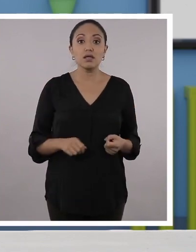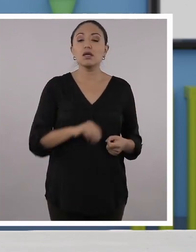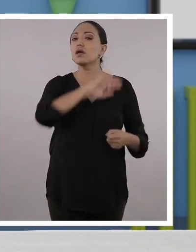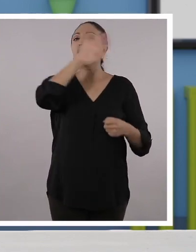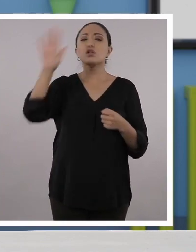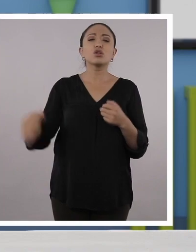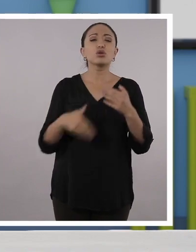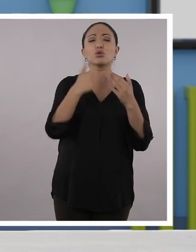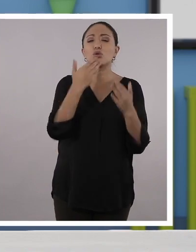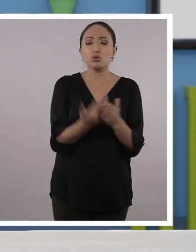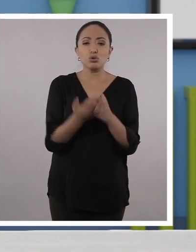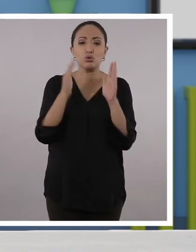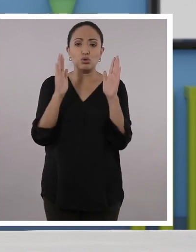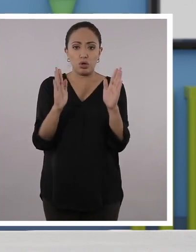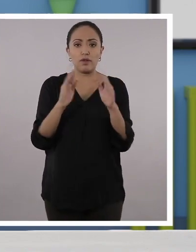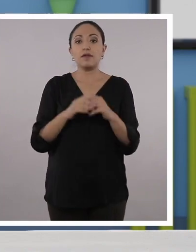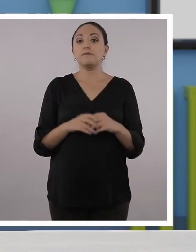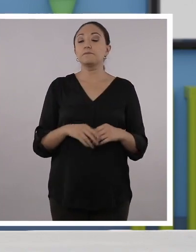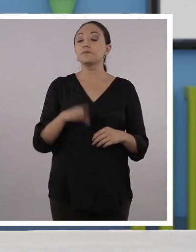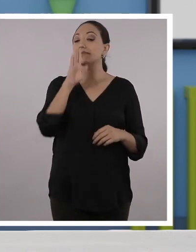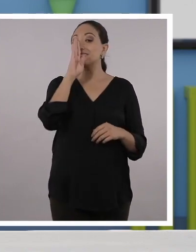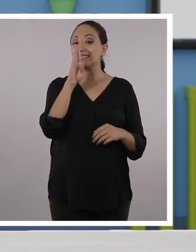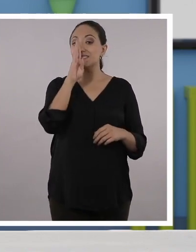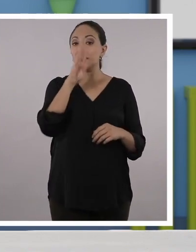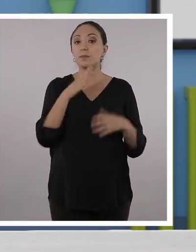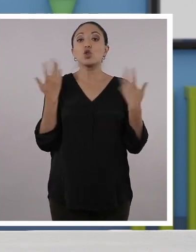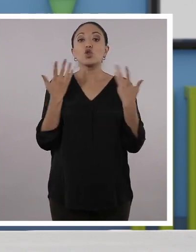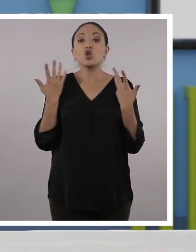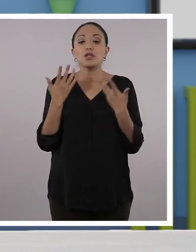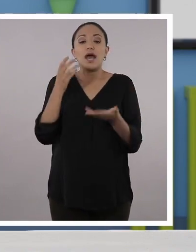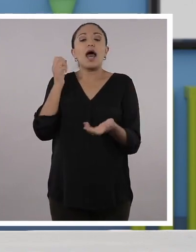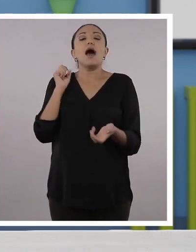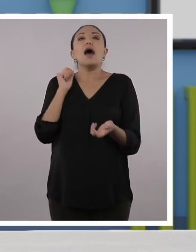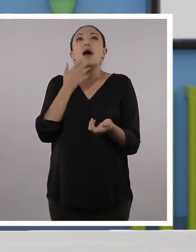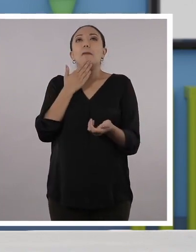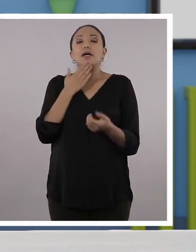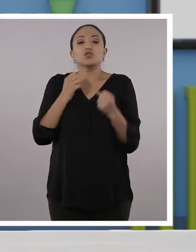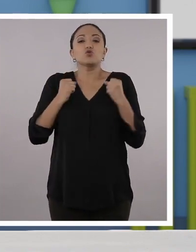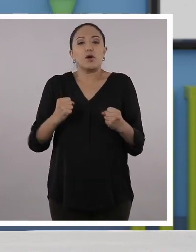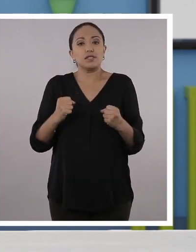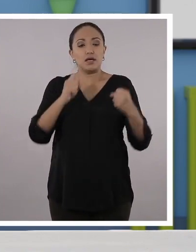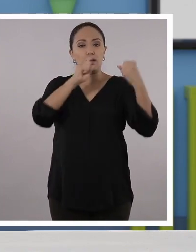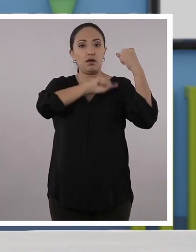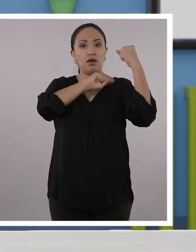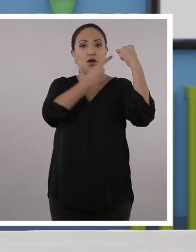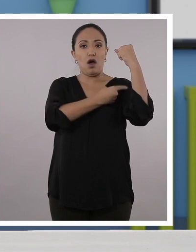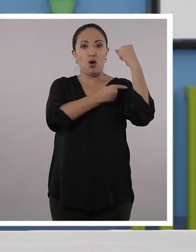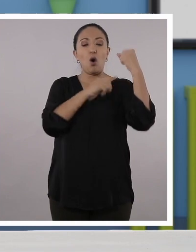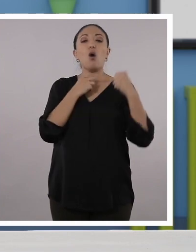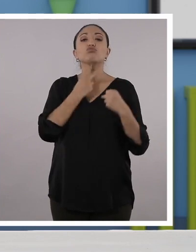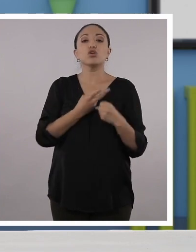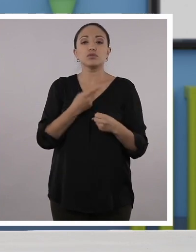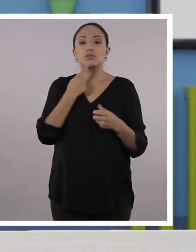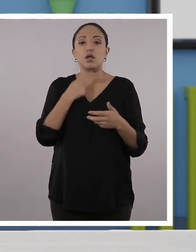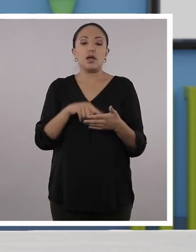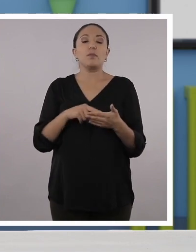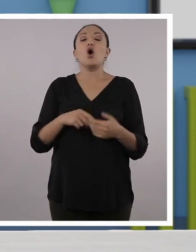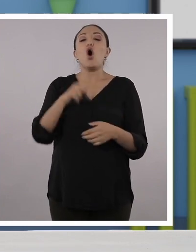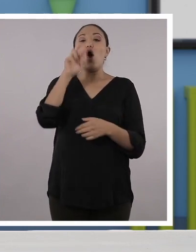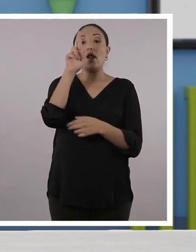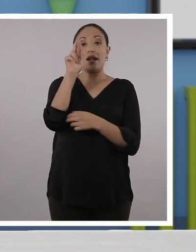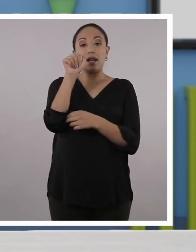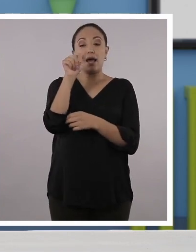que conocemos tienen una sílaba tónica? Que es la sílaba donde hay la mayor fuerza de voz. En este caso, por ejemplo, en